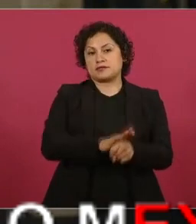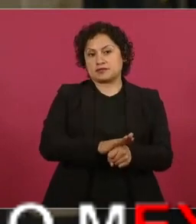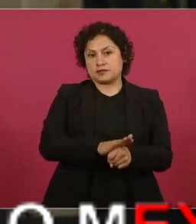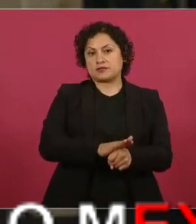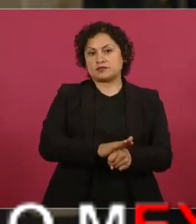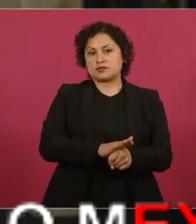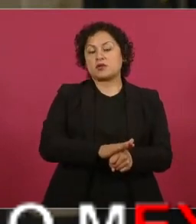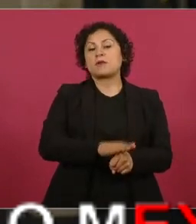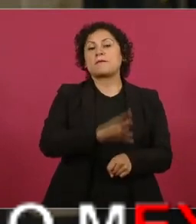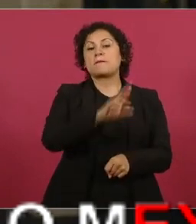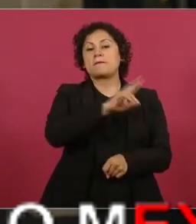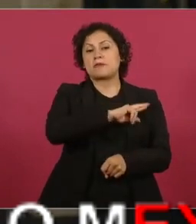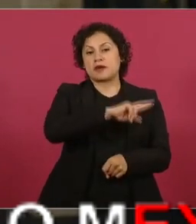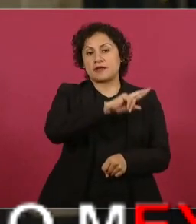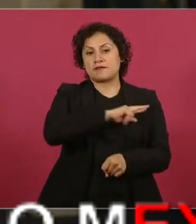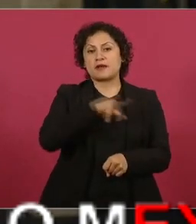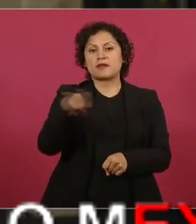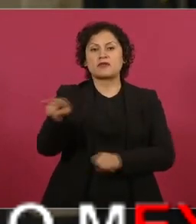Peninsular,